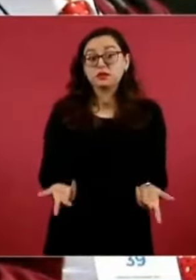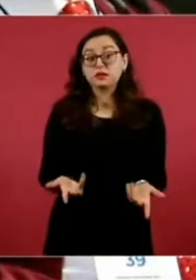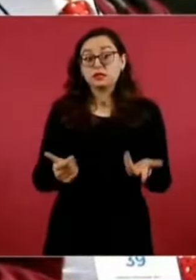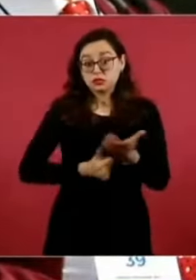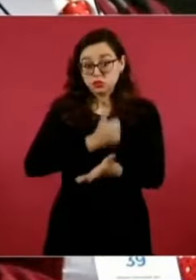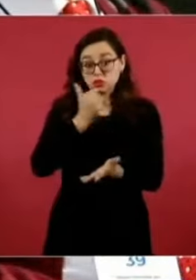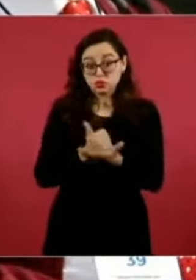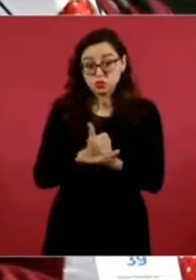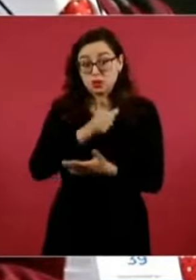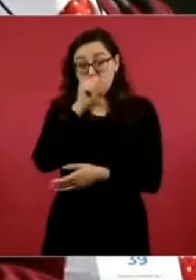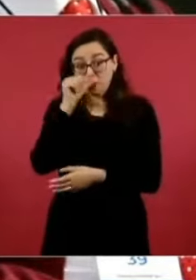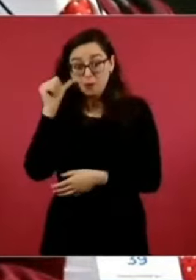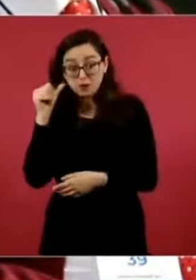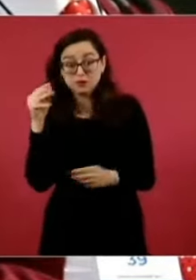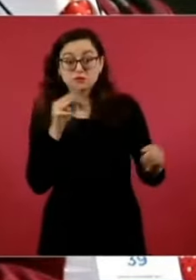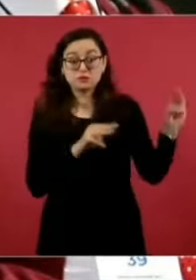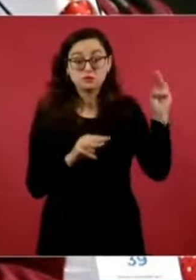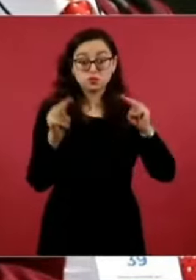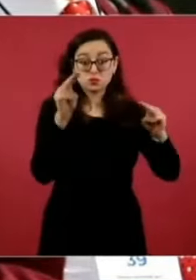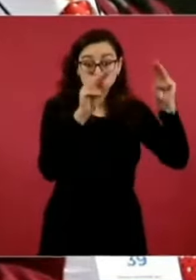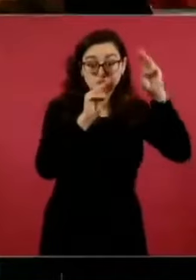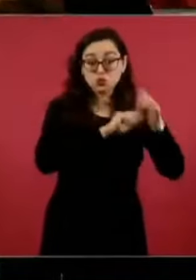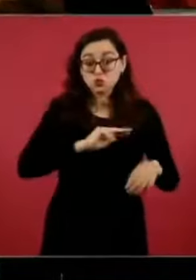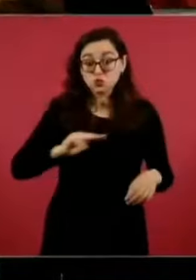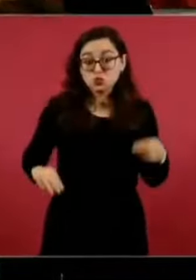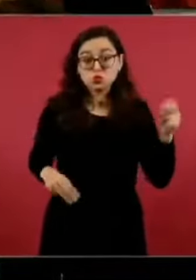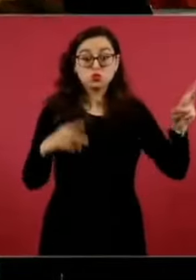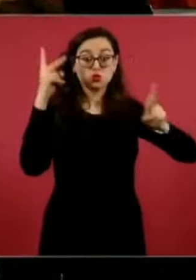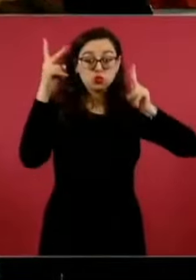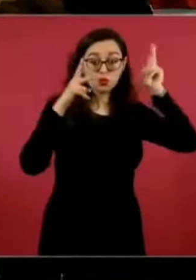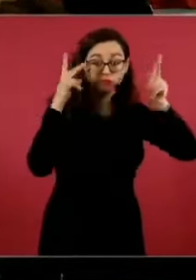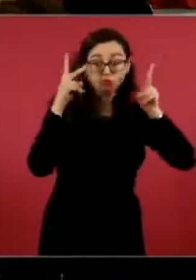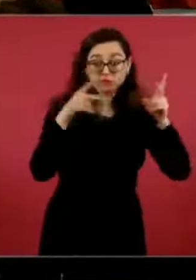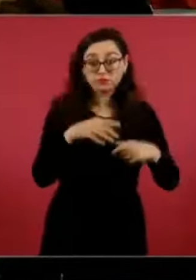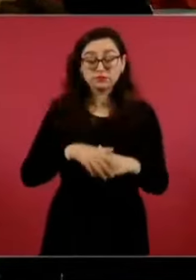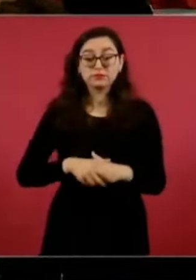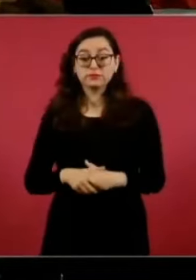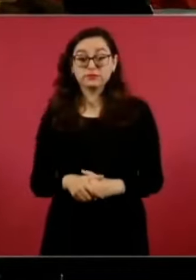Juárez, visitaría La Sierra u otros municipios. Bueno,